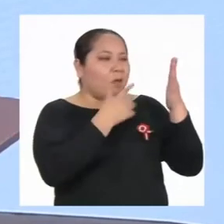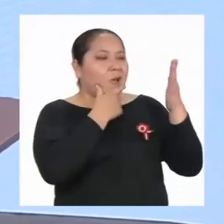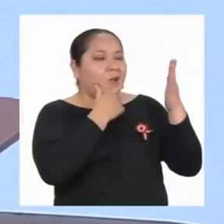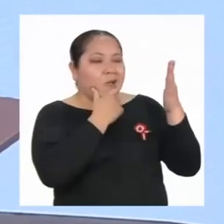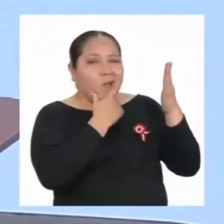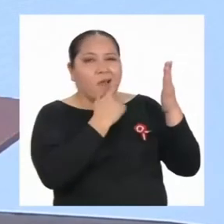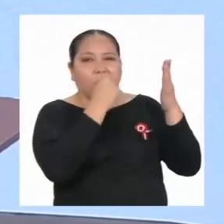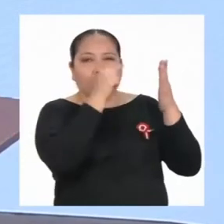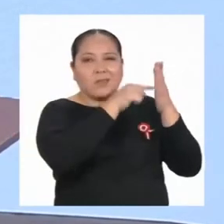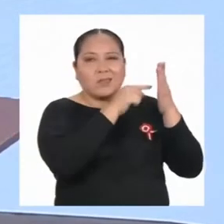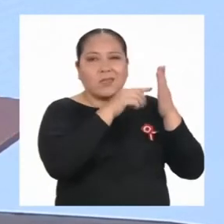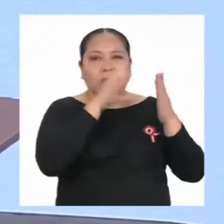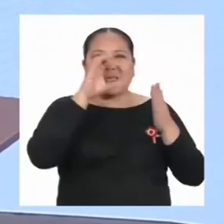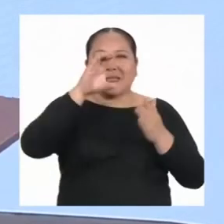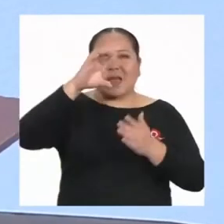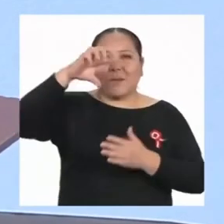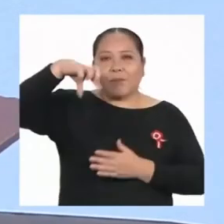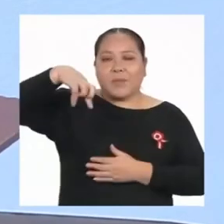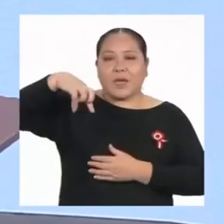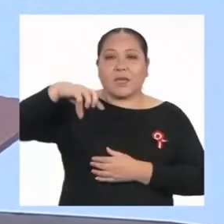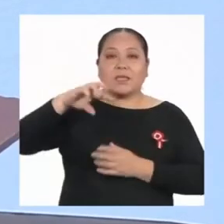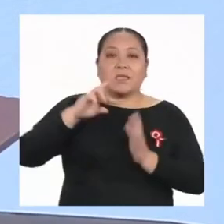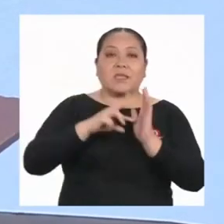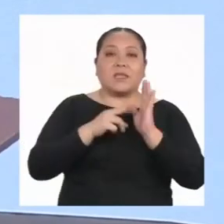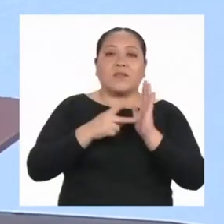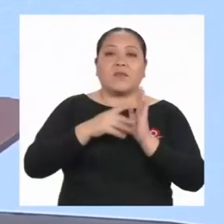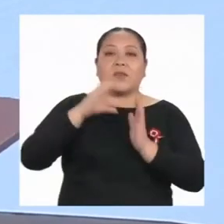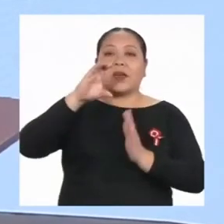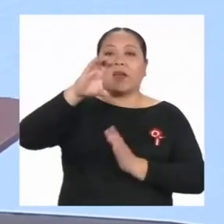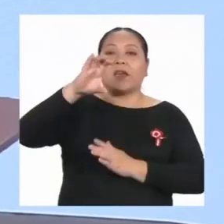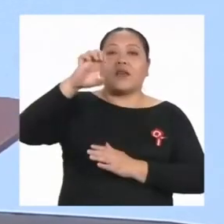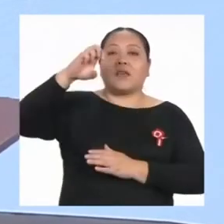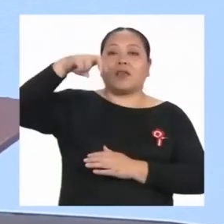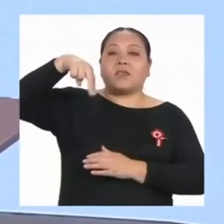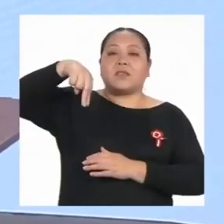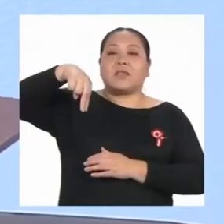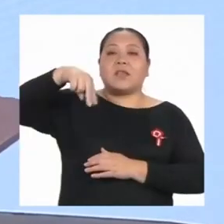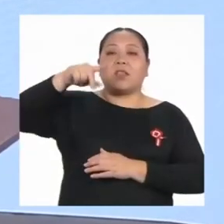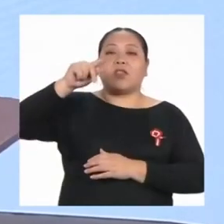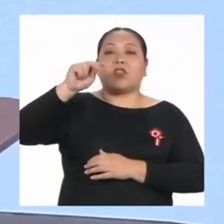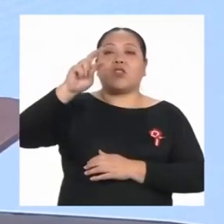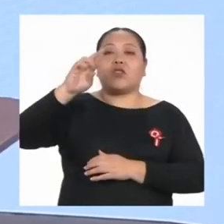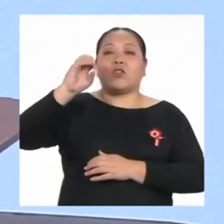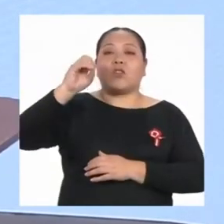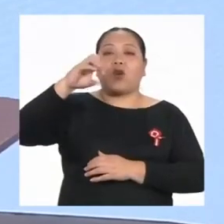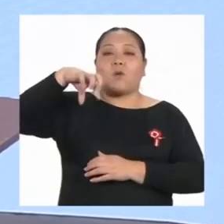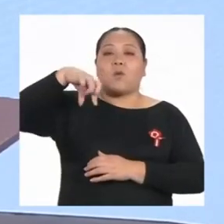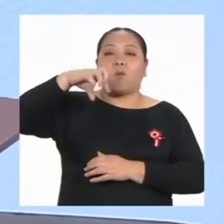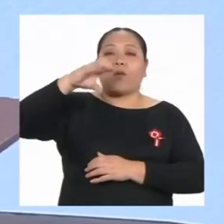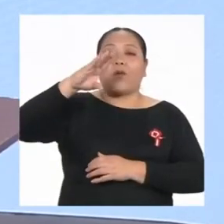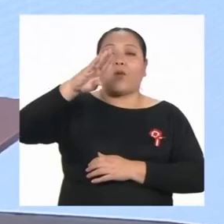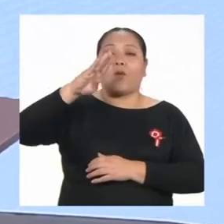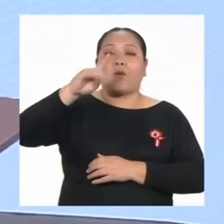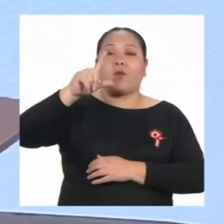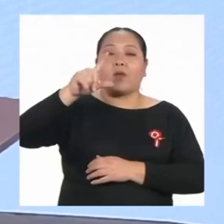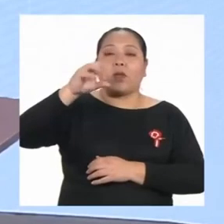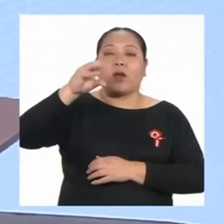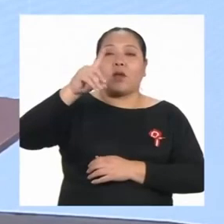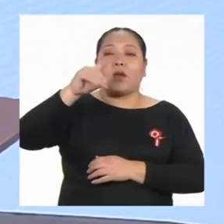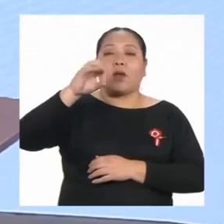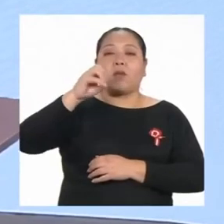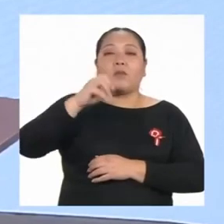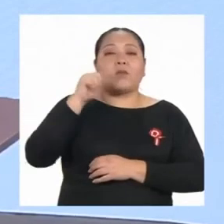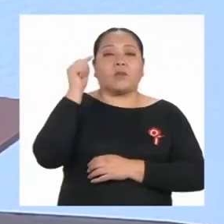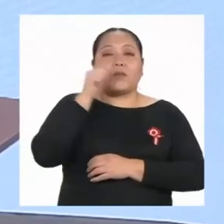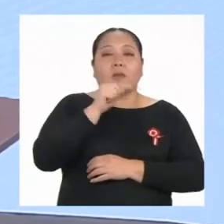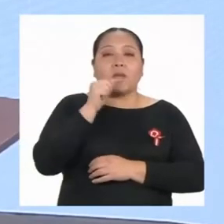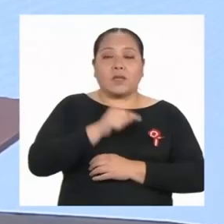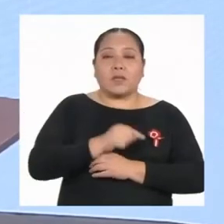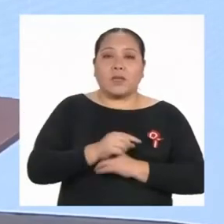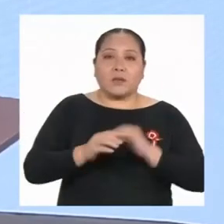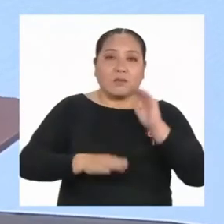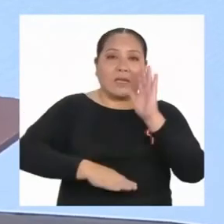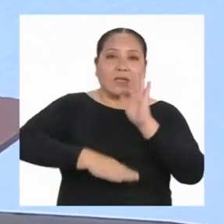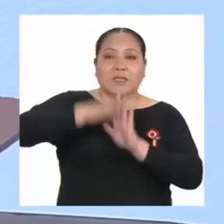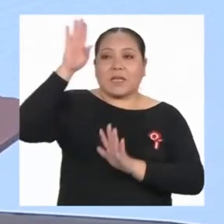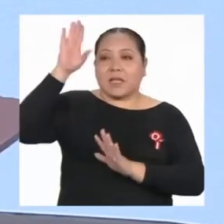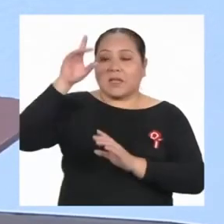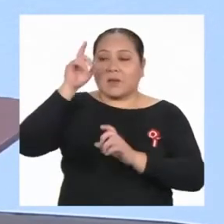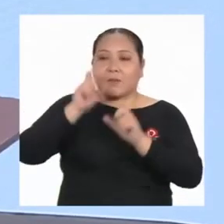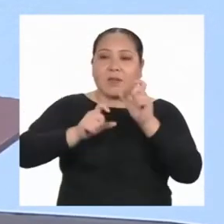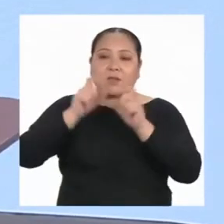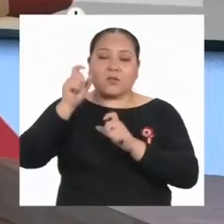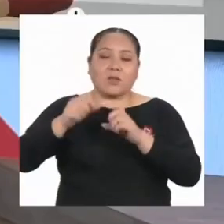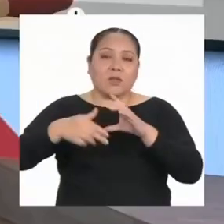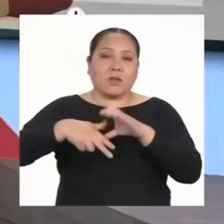centro poblado. Entonces, en los centros poblados donde no hay colegios, es mayor la cantidad de